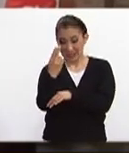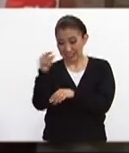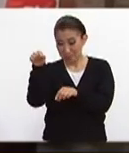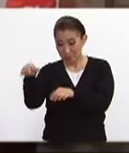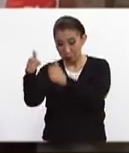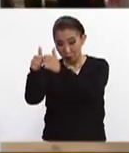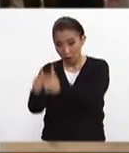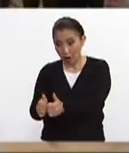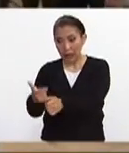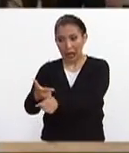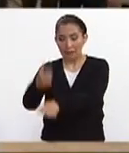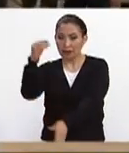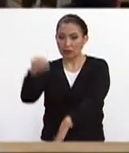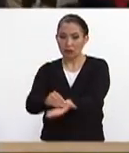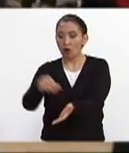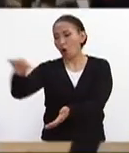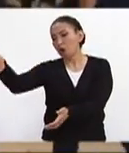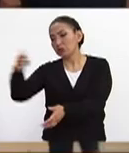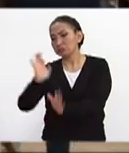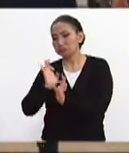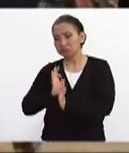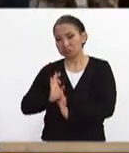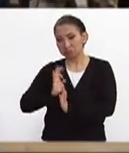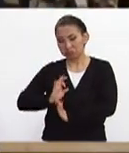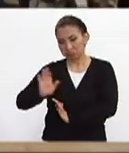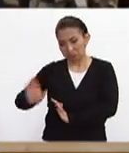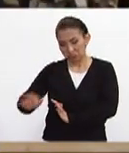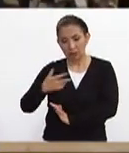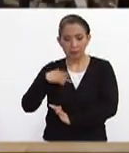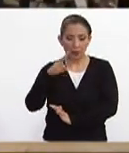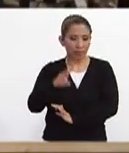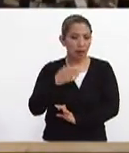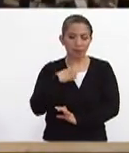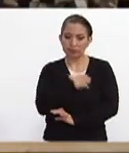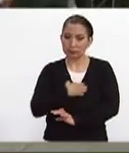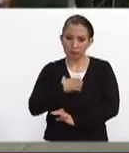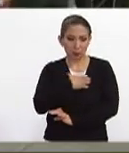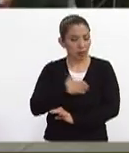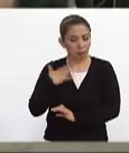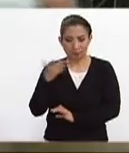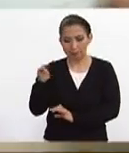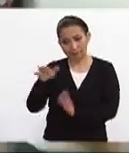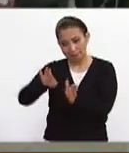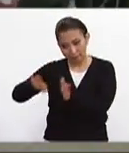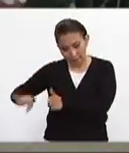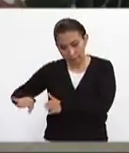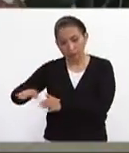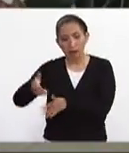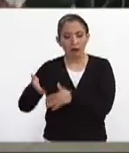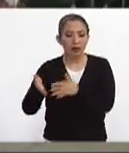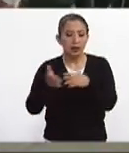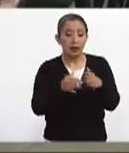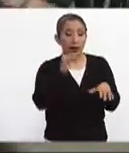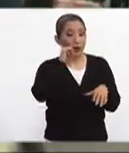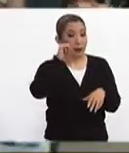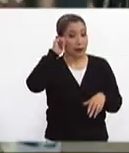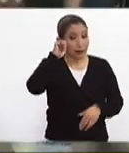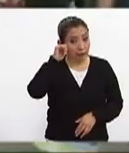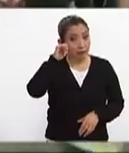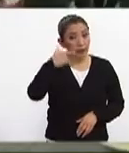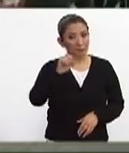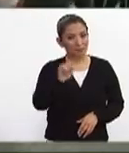sigue grave los demás están estables entonces la verdad estamos contentos por ese lado el día de ayer